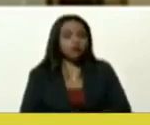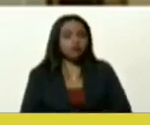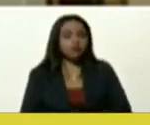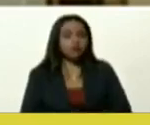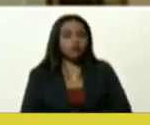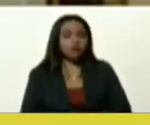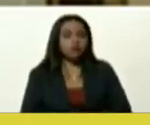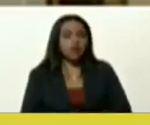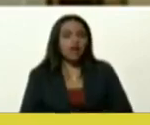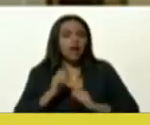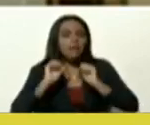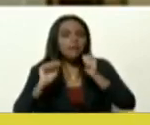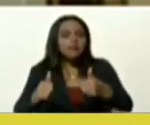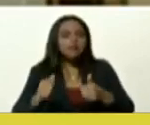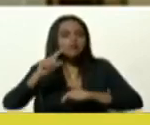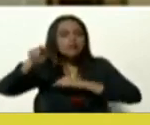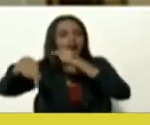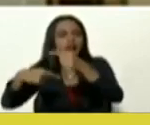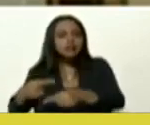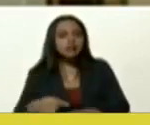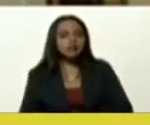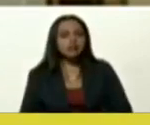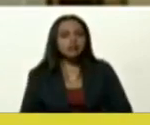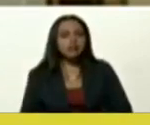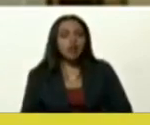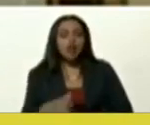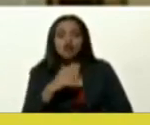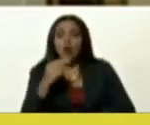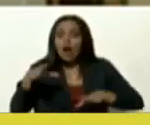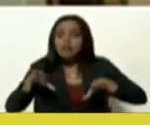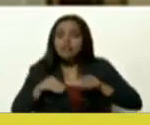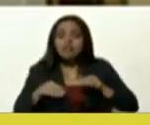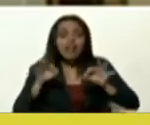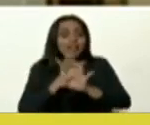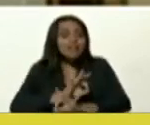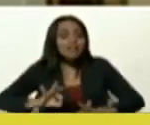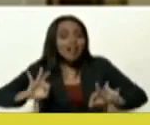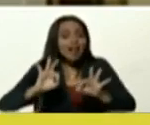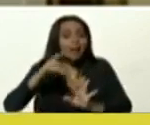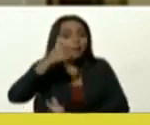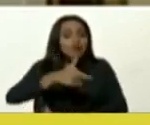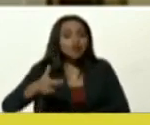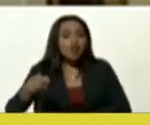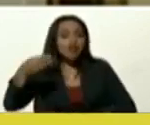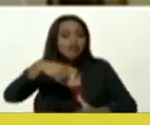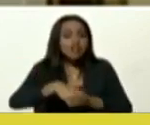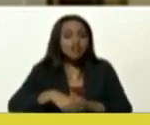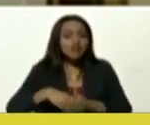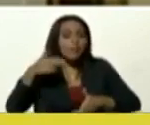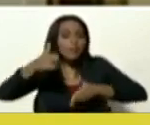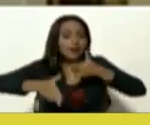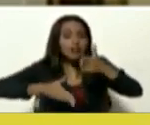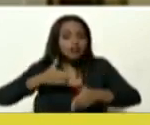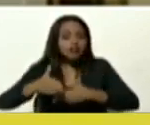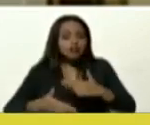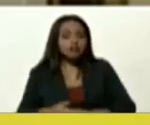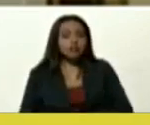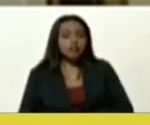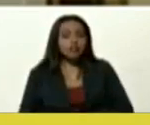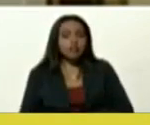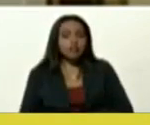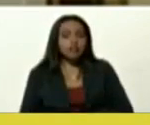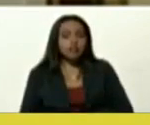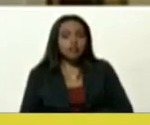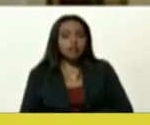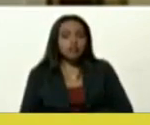A partir de mañana no se aceptará ningún pasajero en los sistemas de metro y de